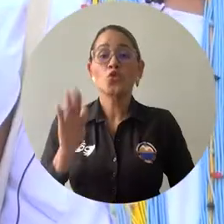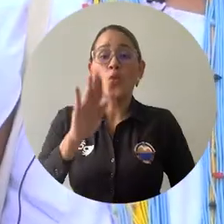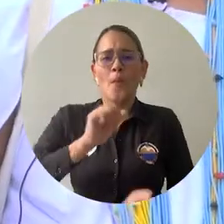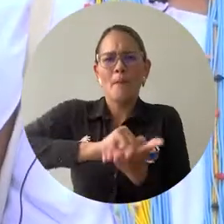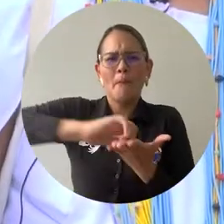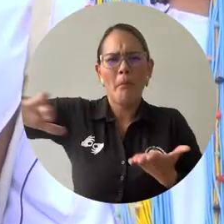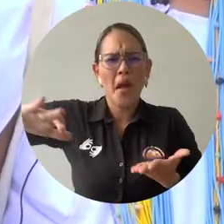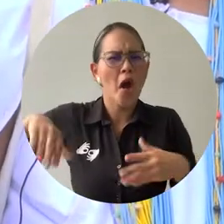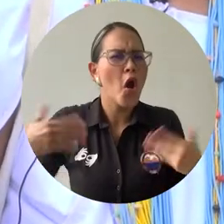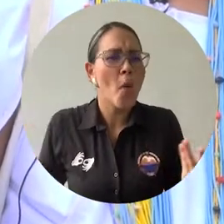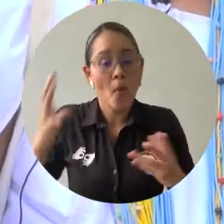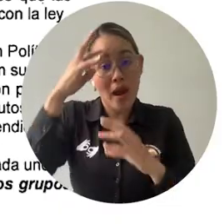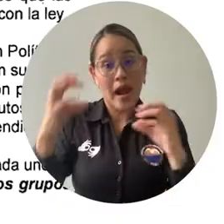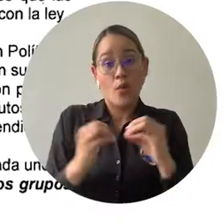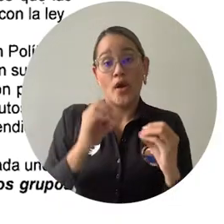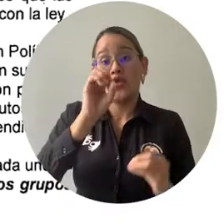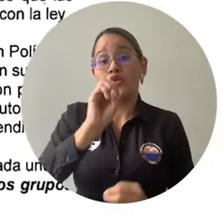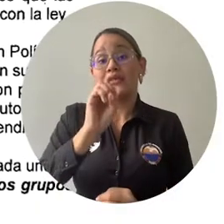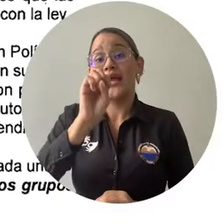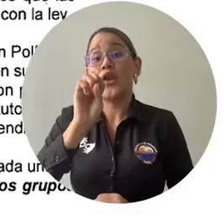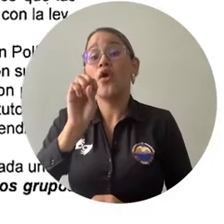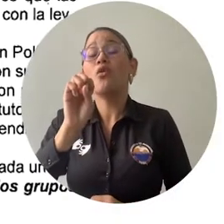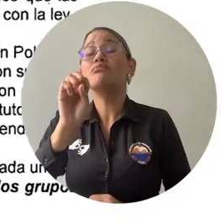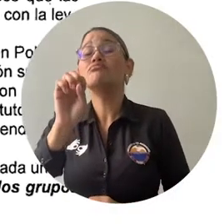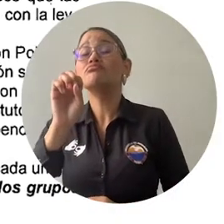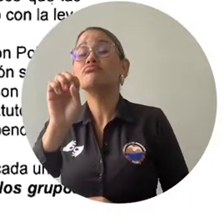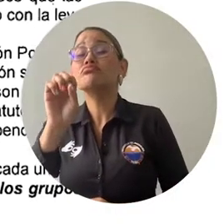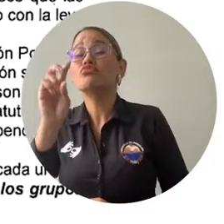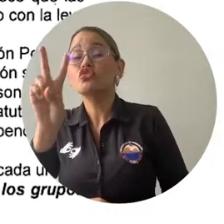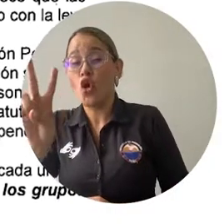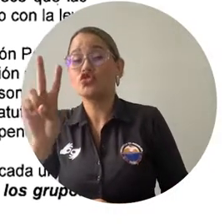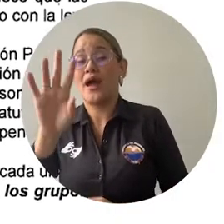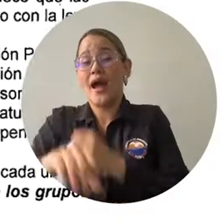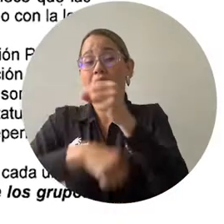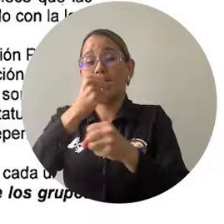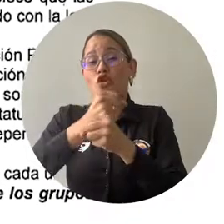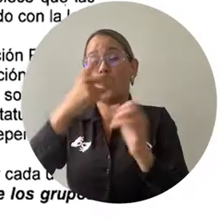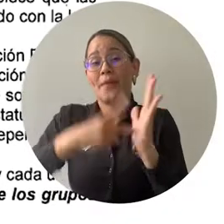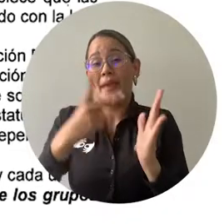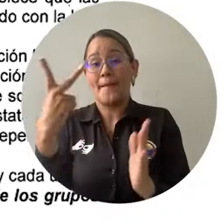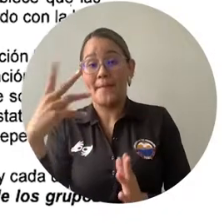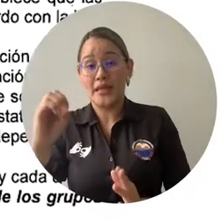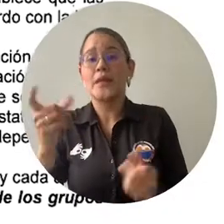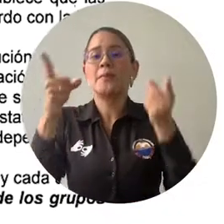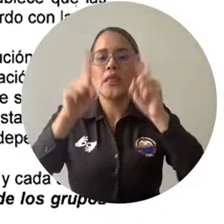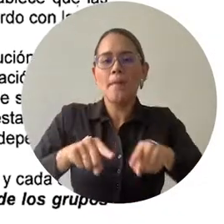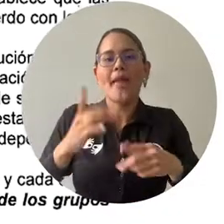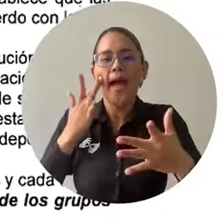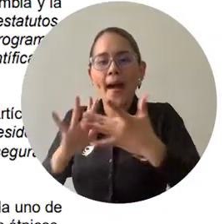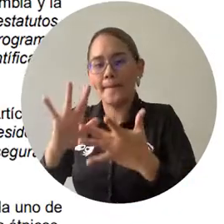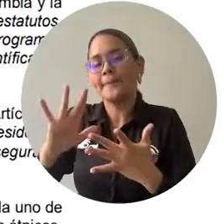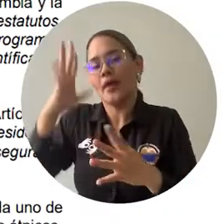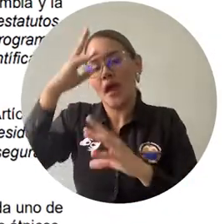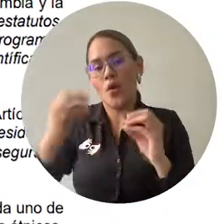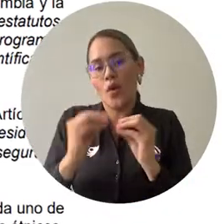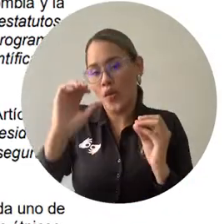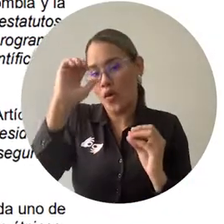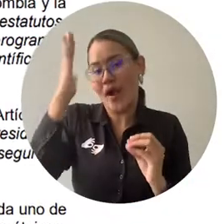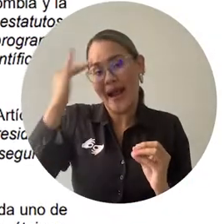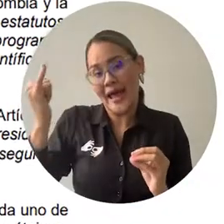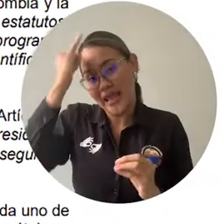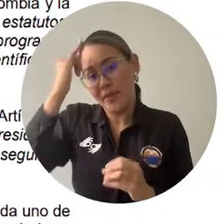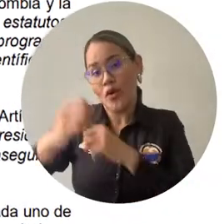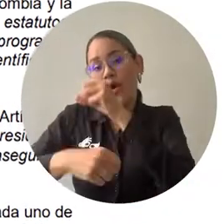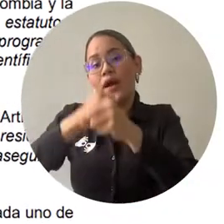Esta beca fue creada mediante el Acuerdo Superior Nº 1 de 2020 y reglamentada por el Acuerdo Académico Nº 24 de